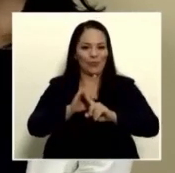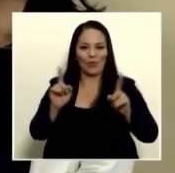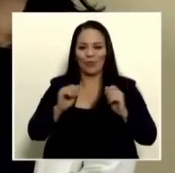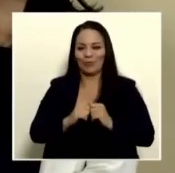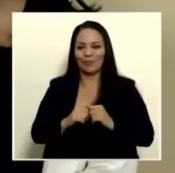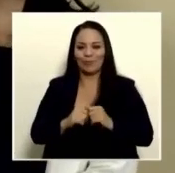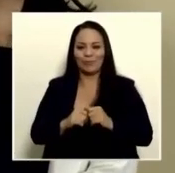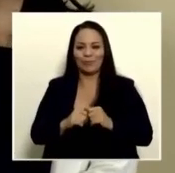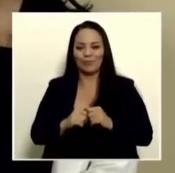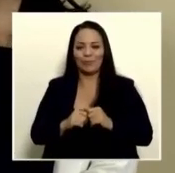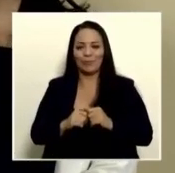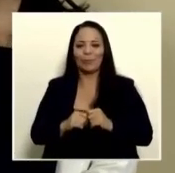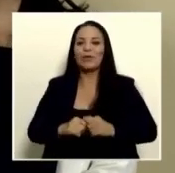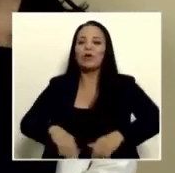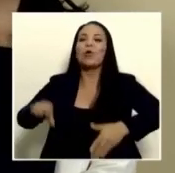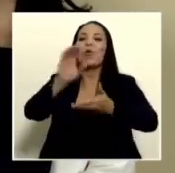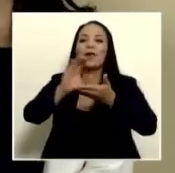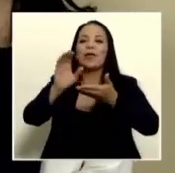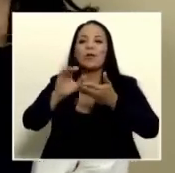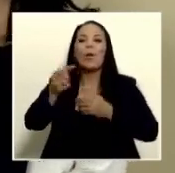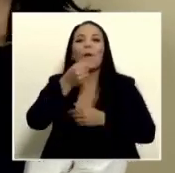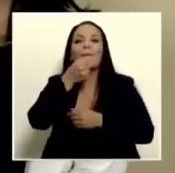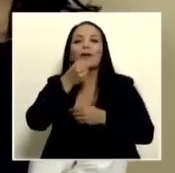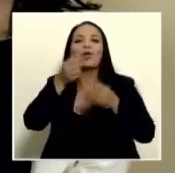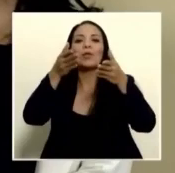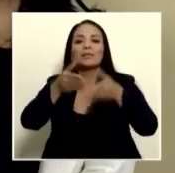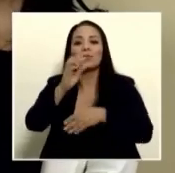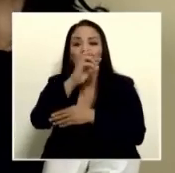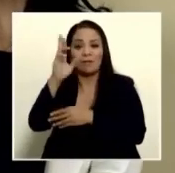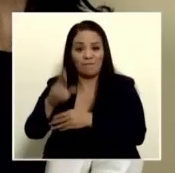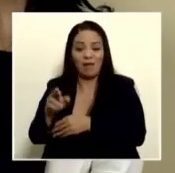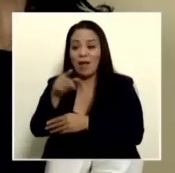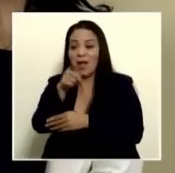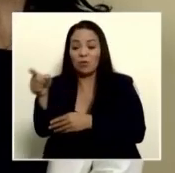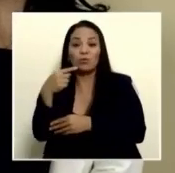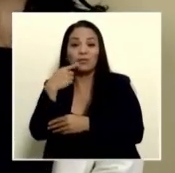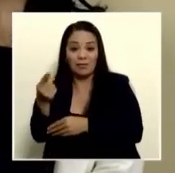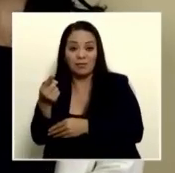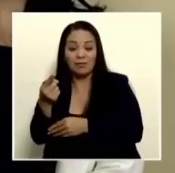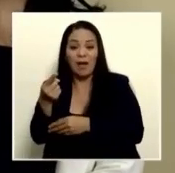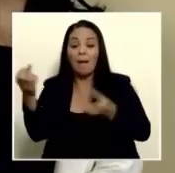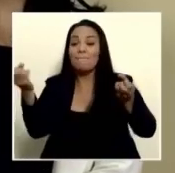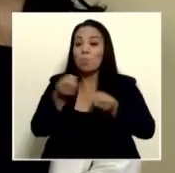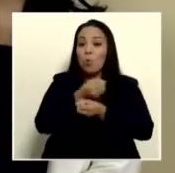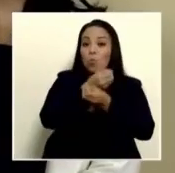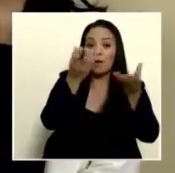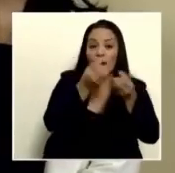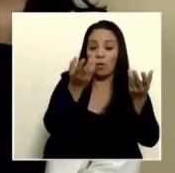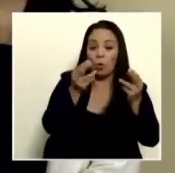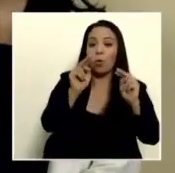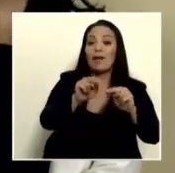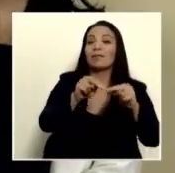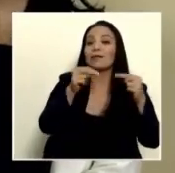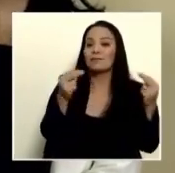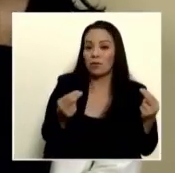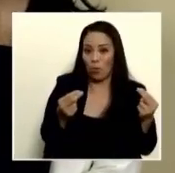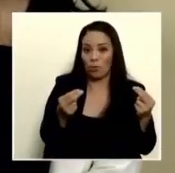Hasta el colegio de periodistas de Costa Rica dice que lo que han publicado La Nación